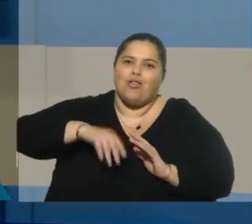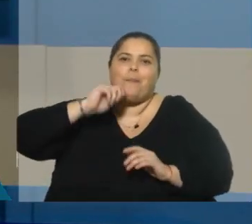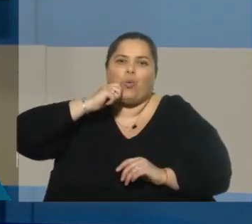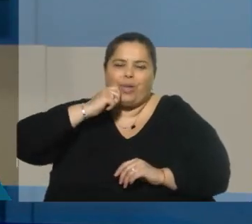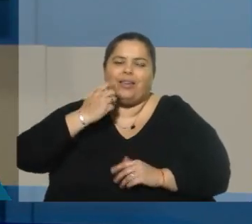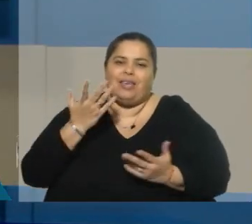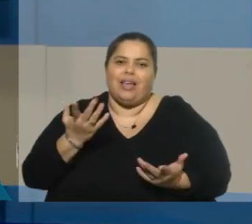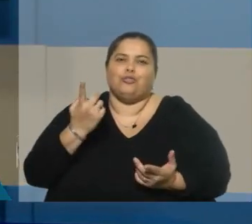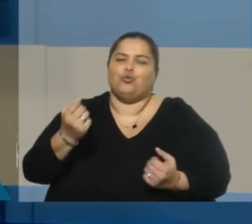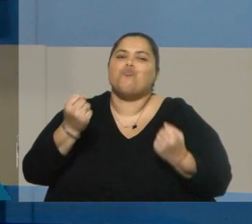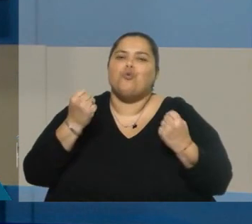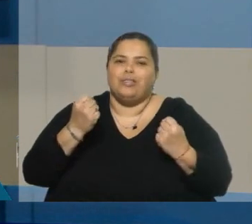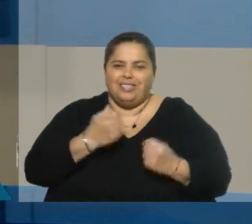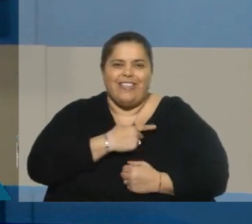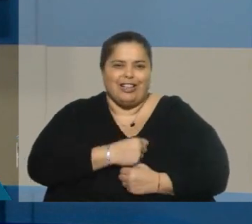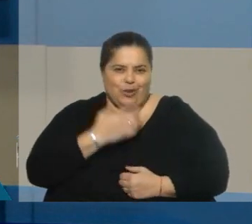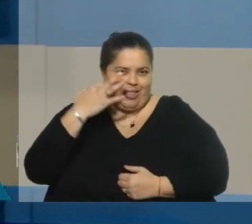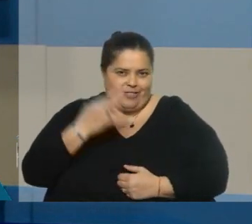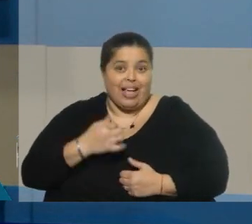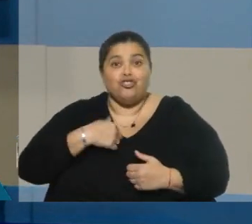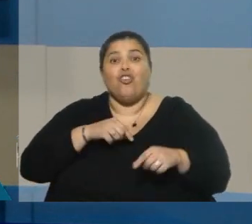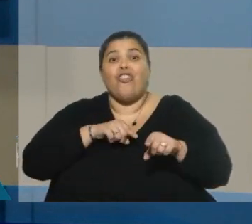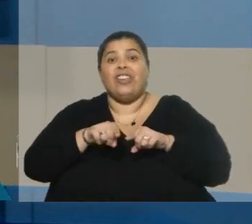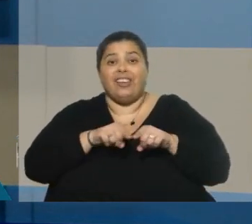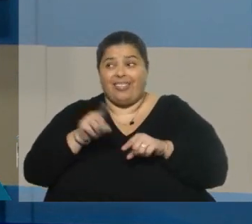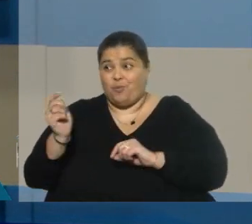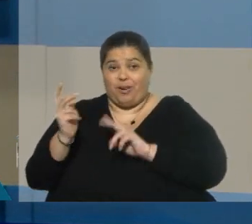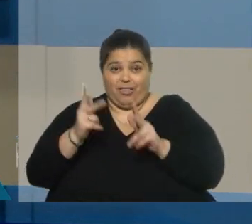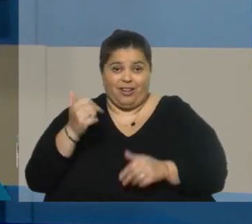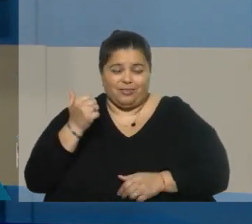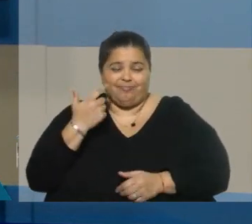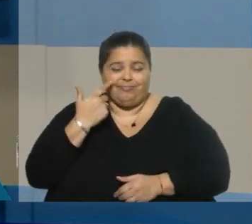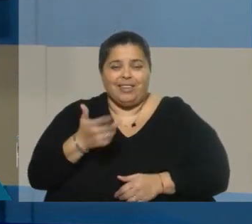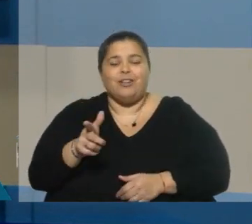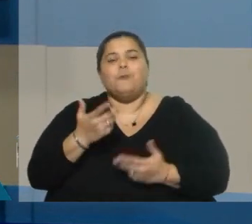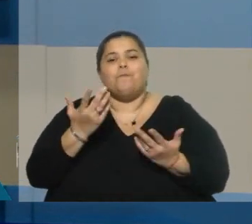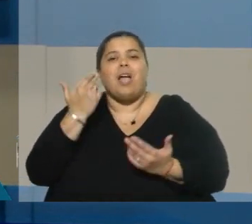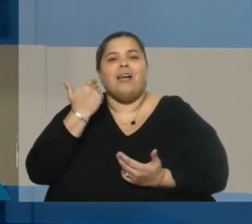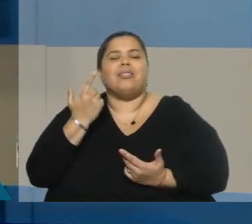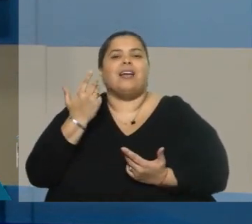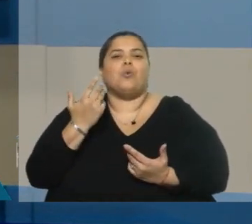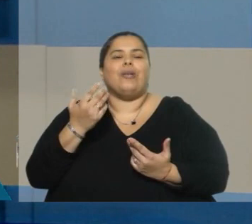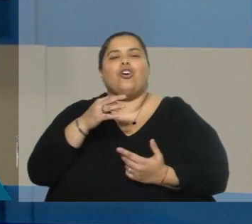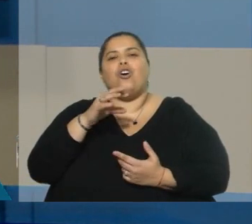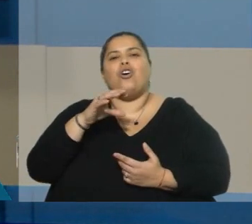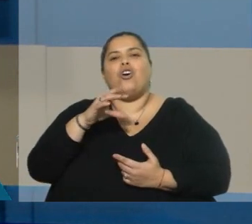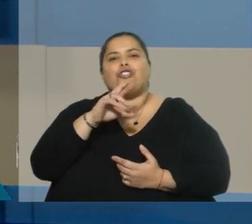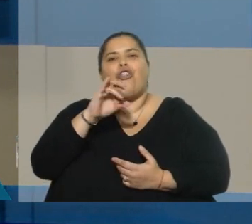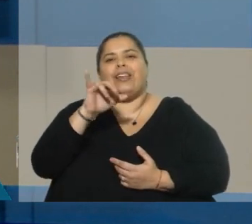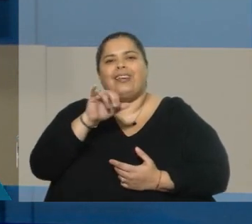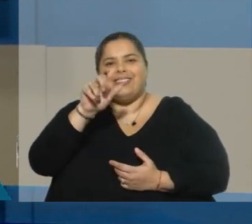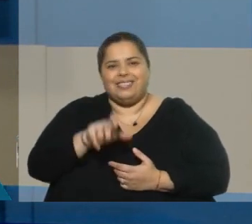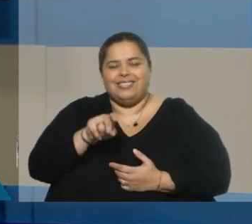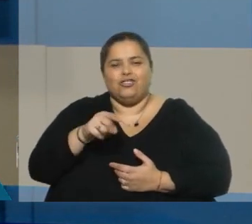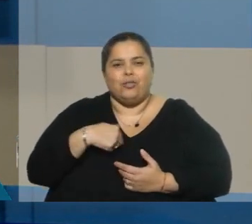porque yo soy muy hincha de Nacional, lo digo con franqueza. Fui dirigente en alguna época, como creo que allí se dijo, en los tiempos de Don Seferino Rodríguez, una personalidad